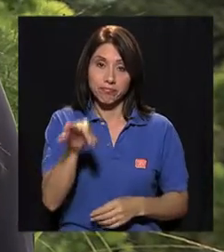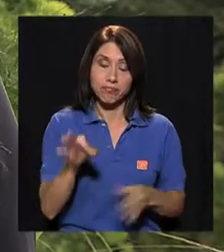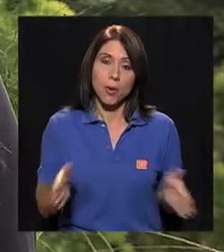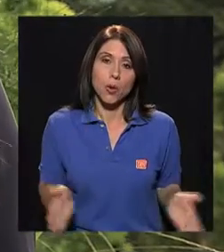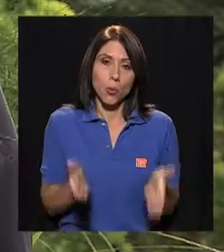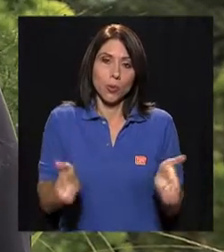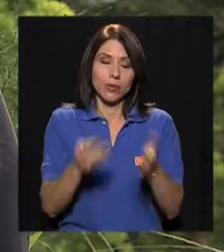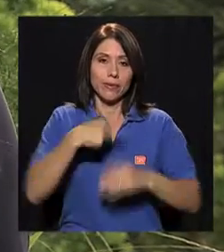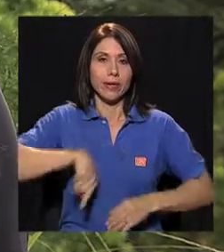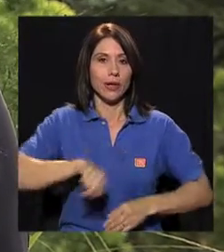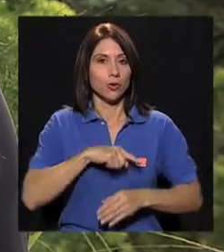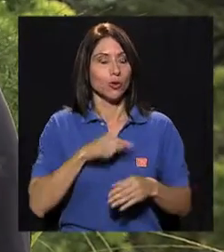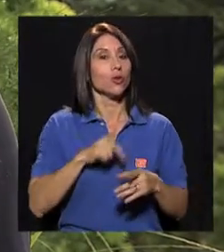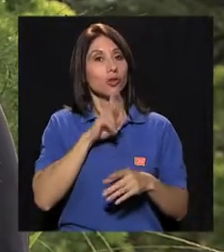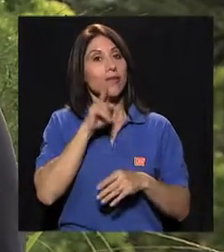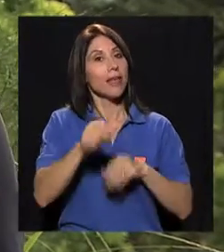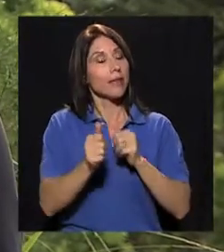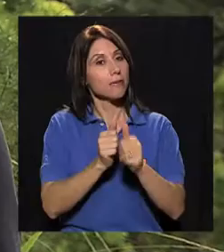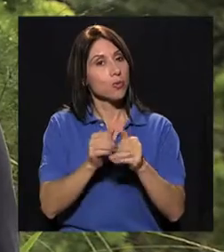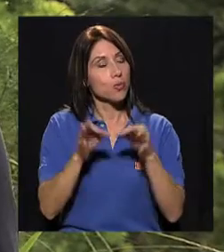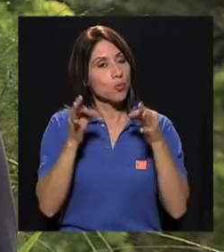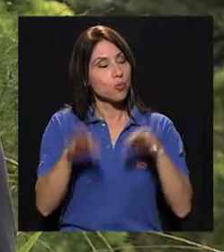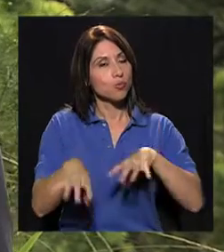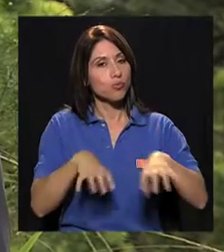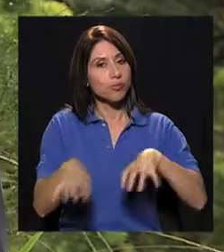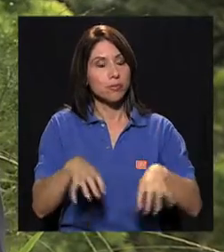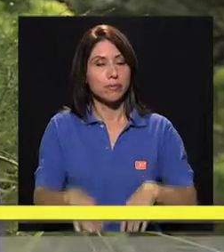definitivamente nos motiva a ponernos las tenis.